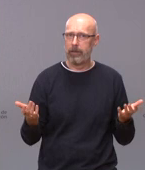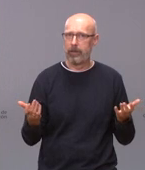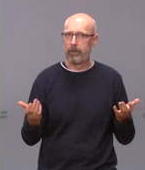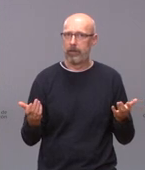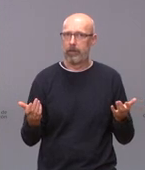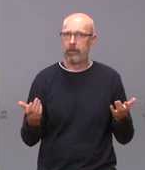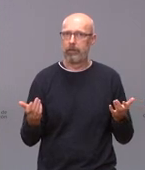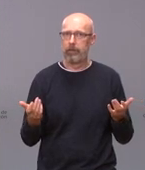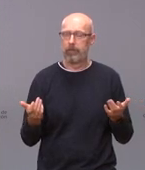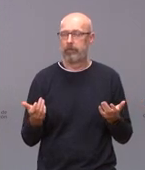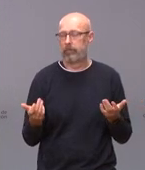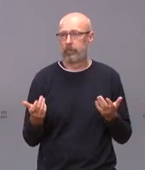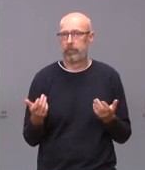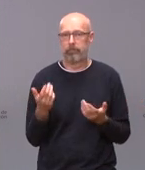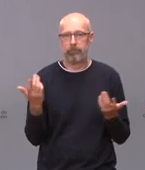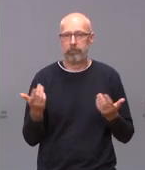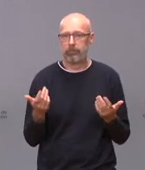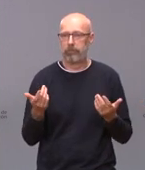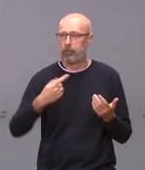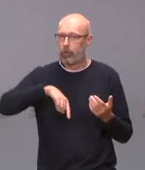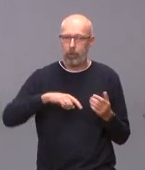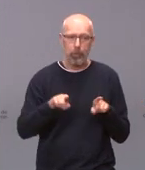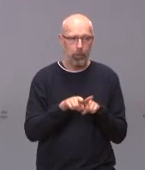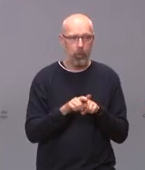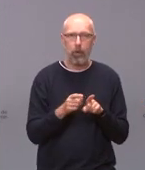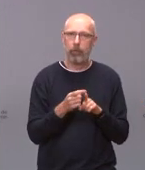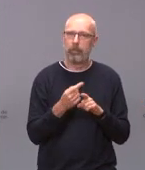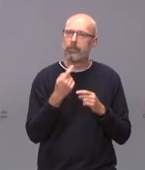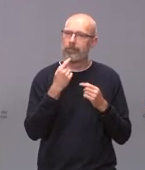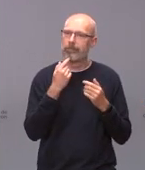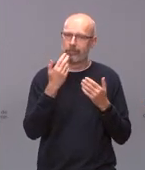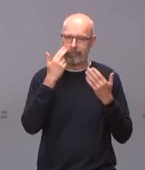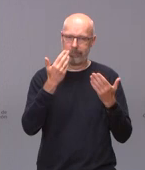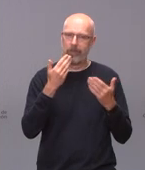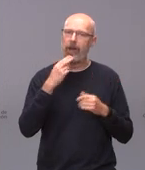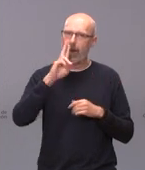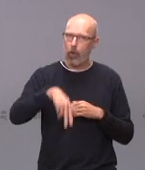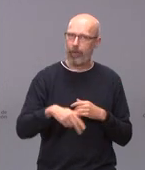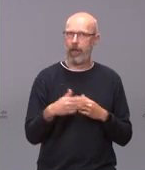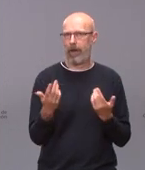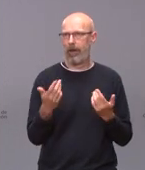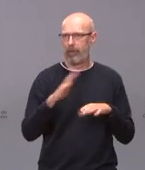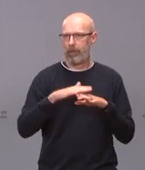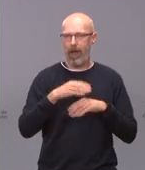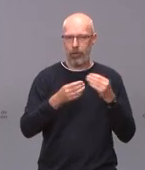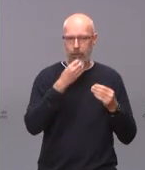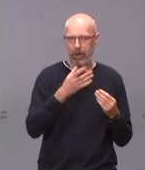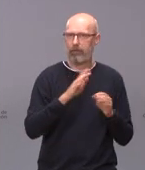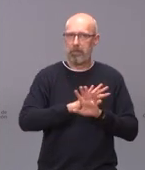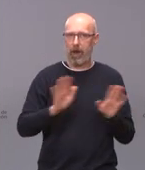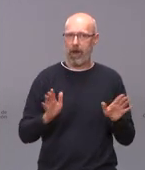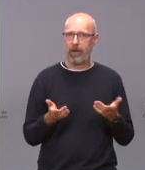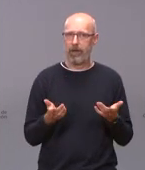toca alegrarse entonces bueno disfrutemos un poco de cuando las cosas se hacen bien yo comprendo que hombre